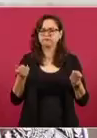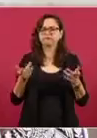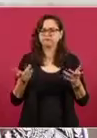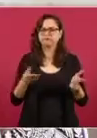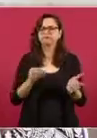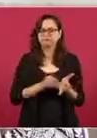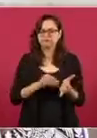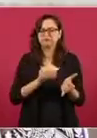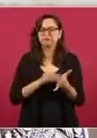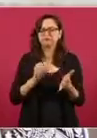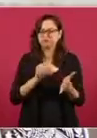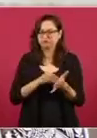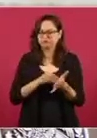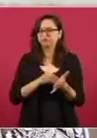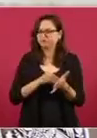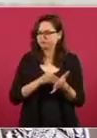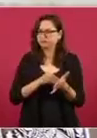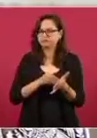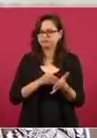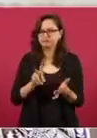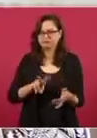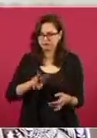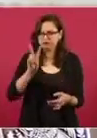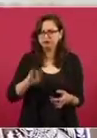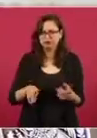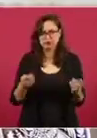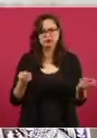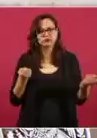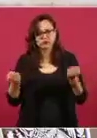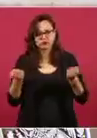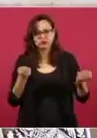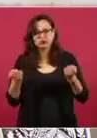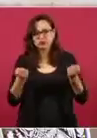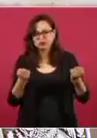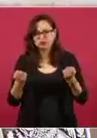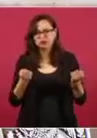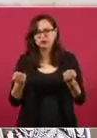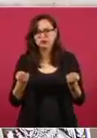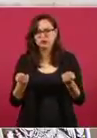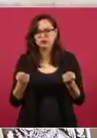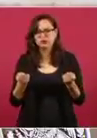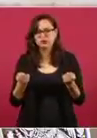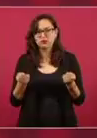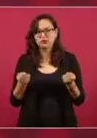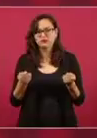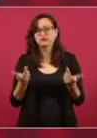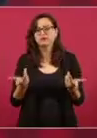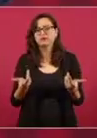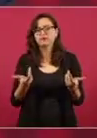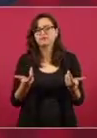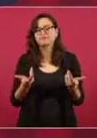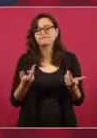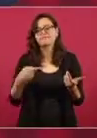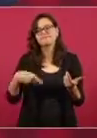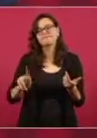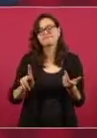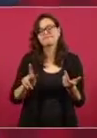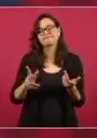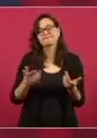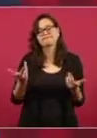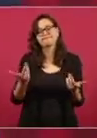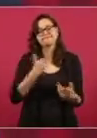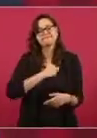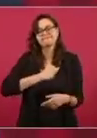y al mismo tiempo hay un interés de nuestros adversarios,